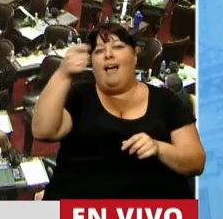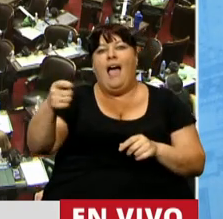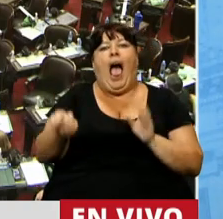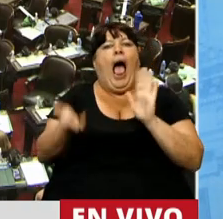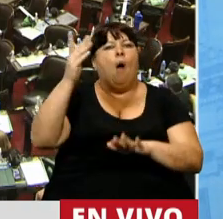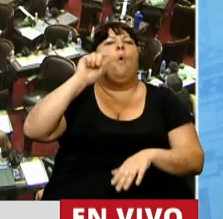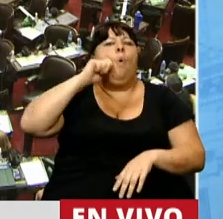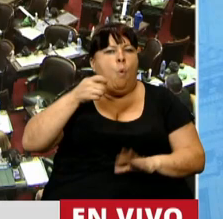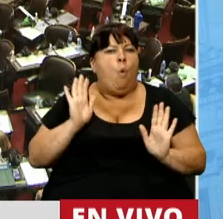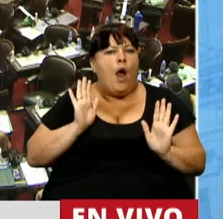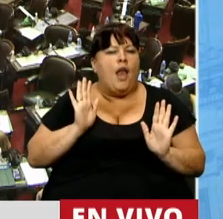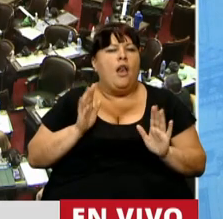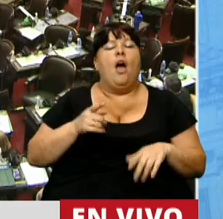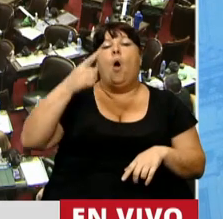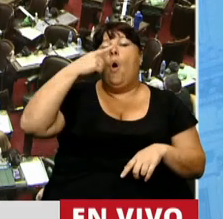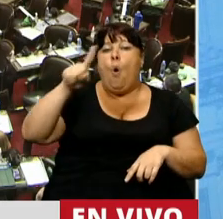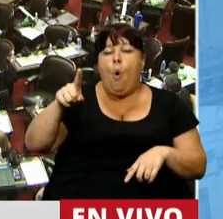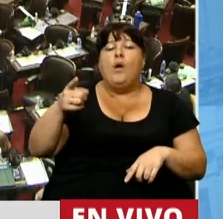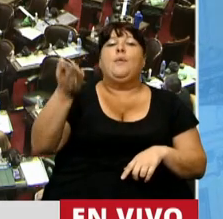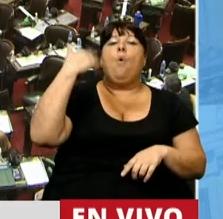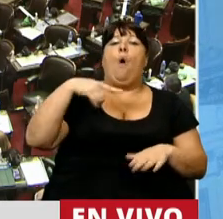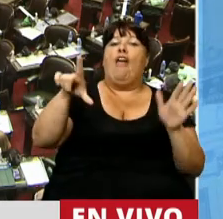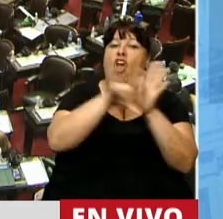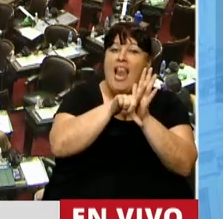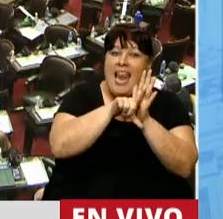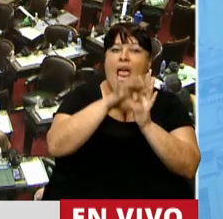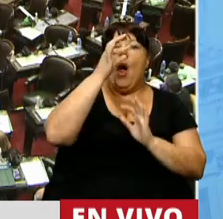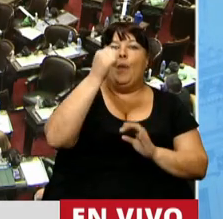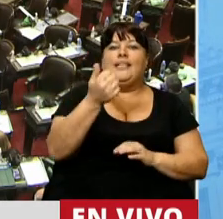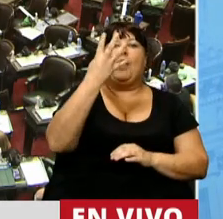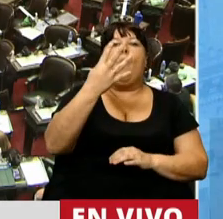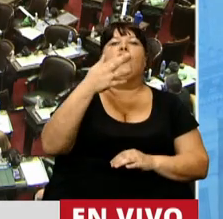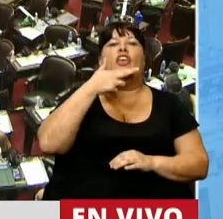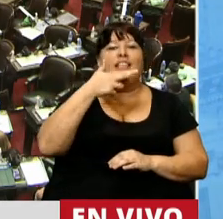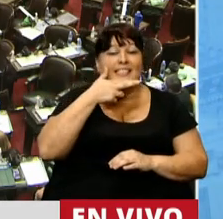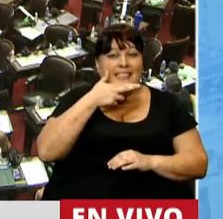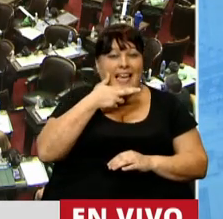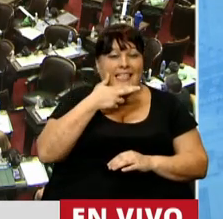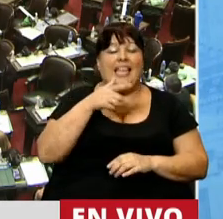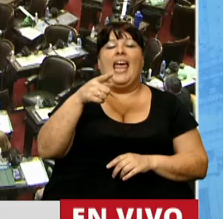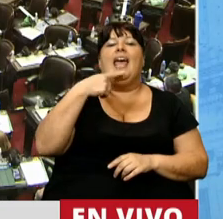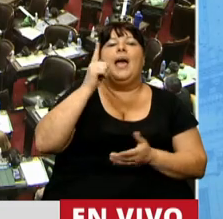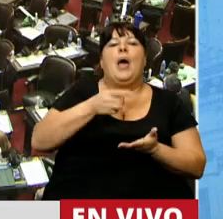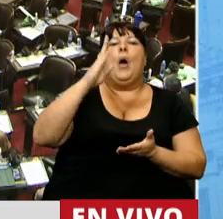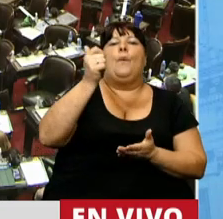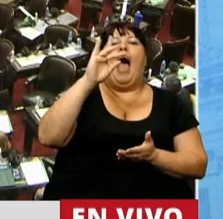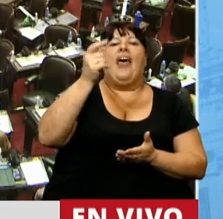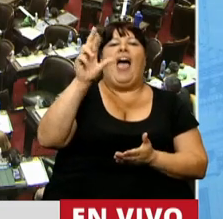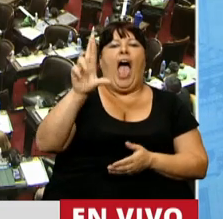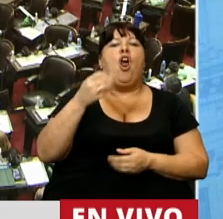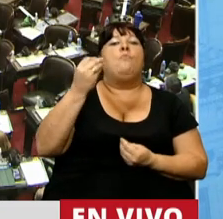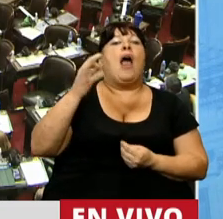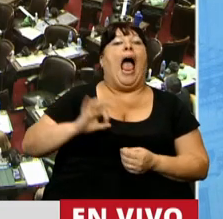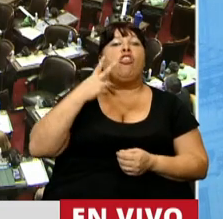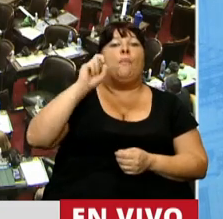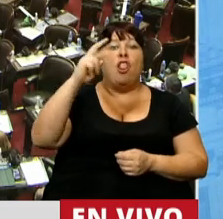aumentos fueron buenos. Y finalmente, cuando vimos la ley 26.417, que lo instruye Badaro, porque en el 2002